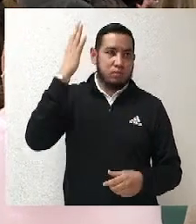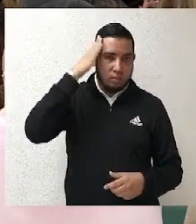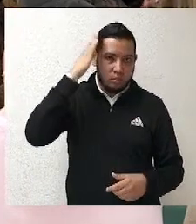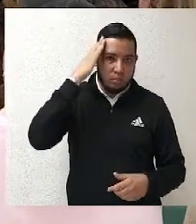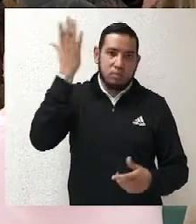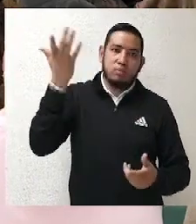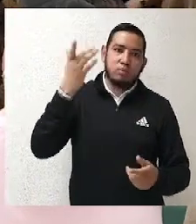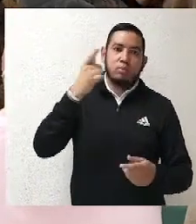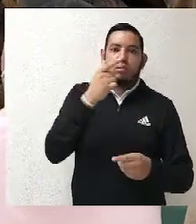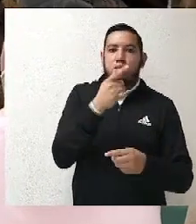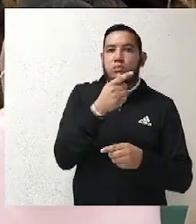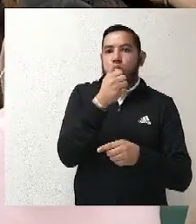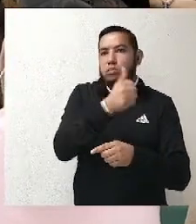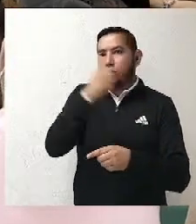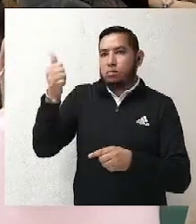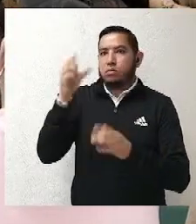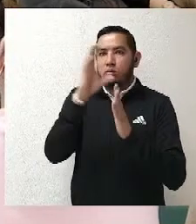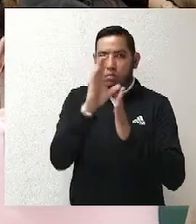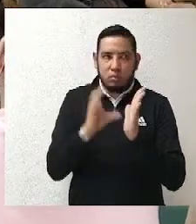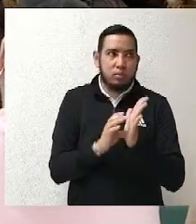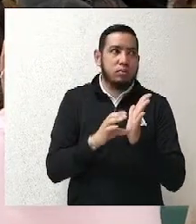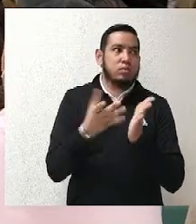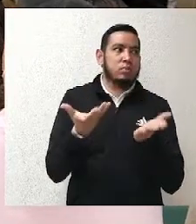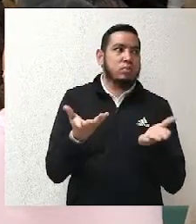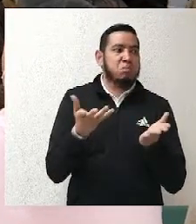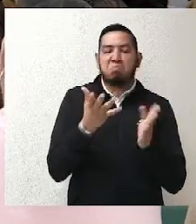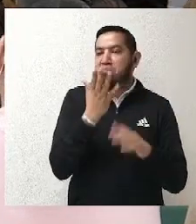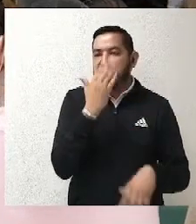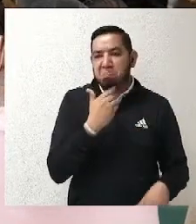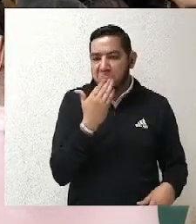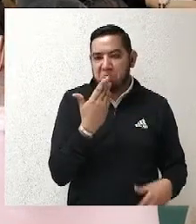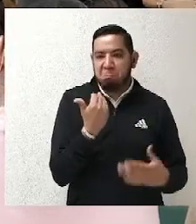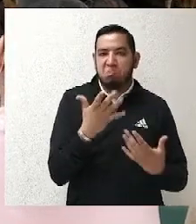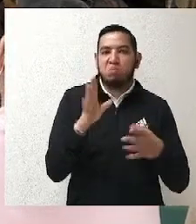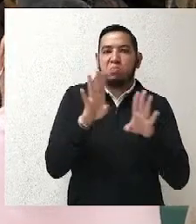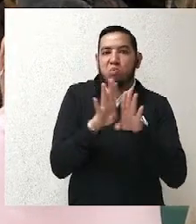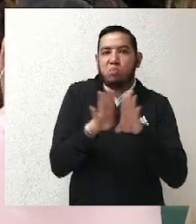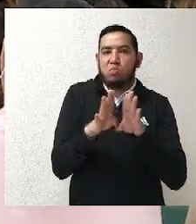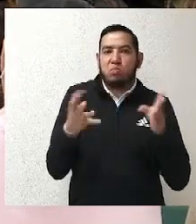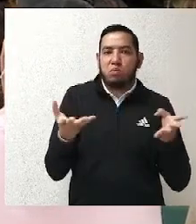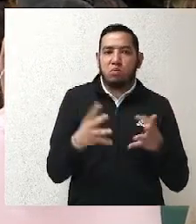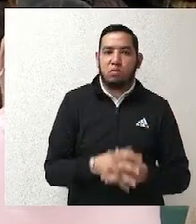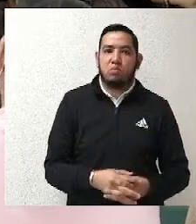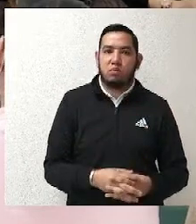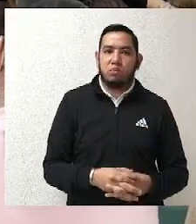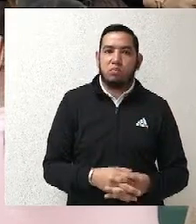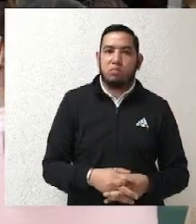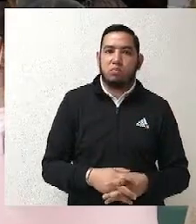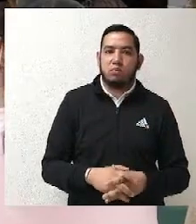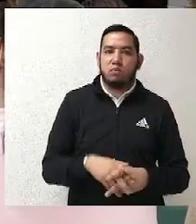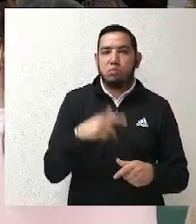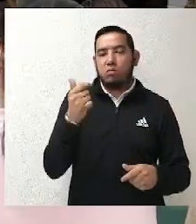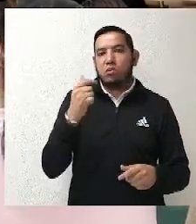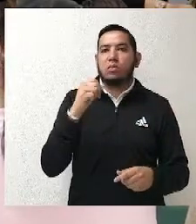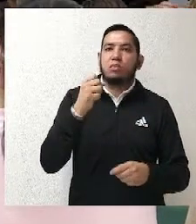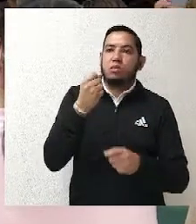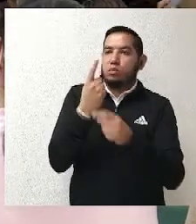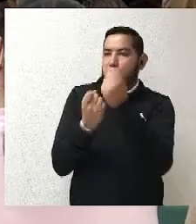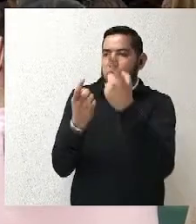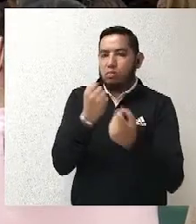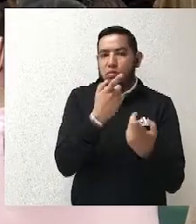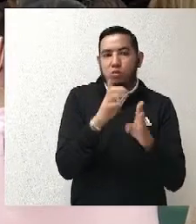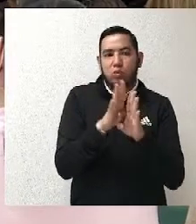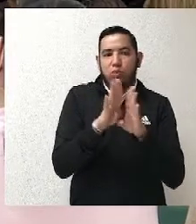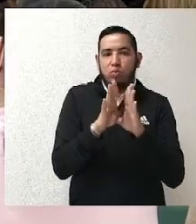en la normativa interna de Morena no existe un fundamento estatutario de otra normativa